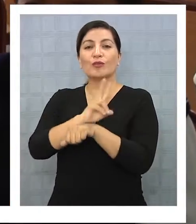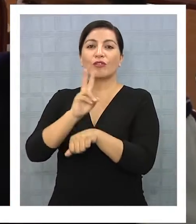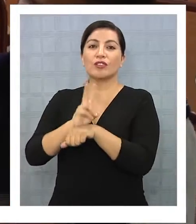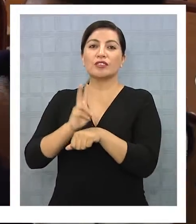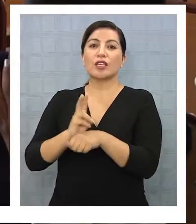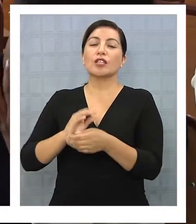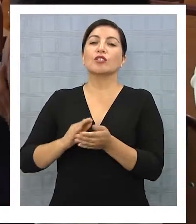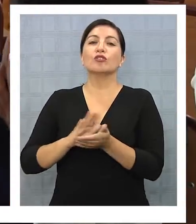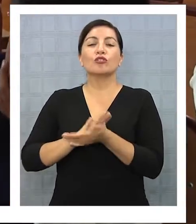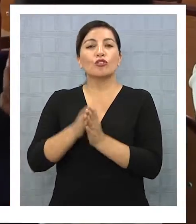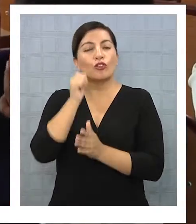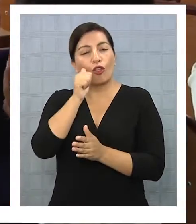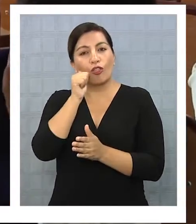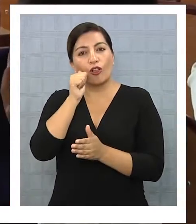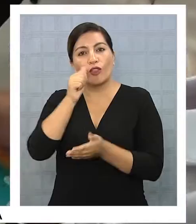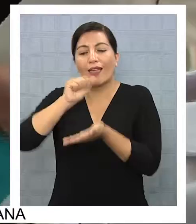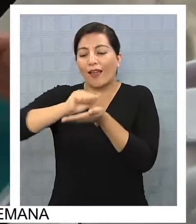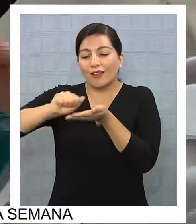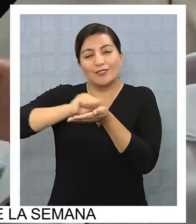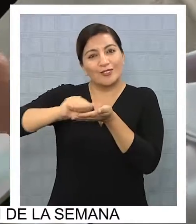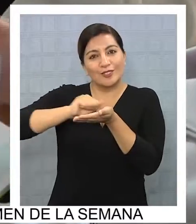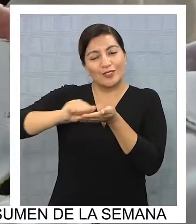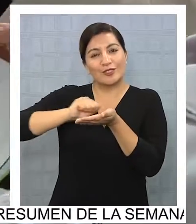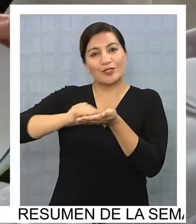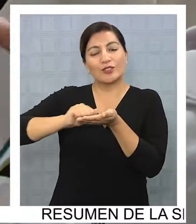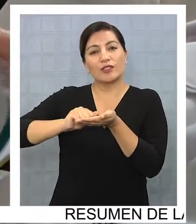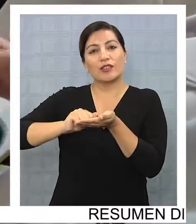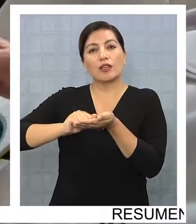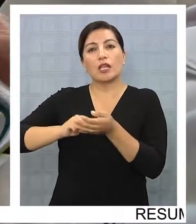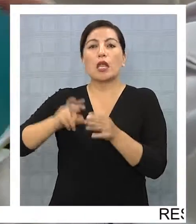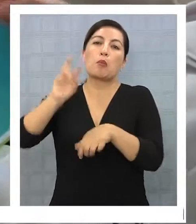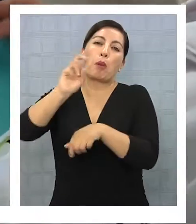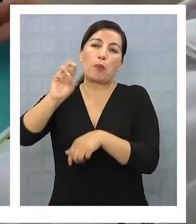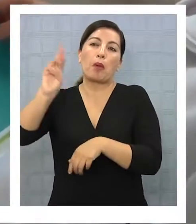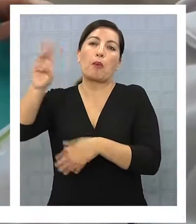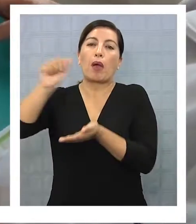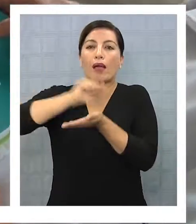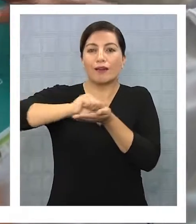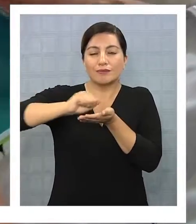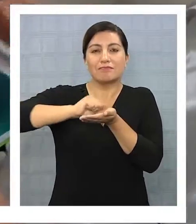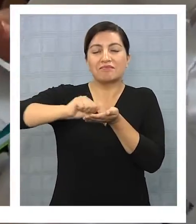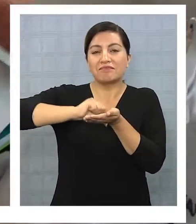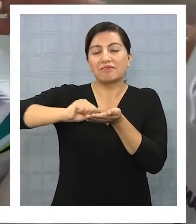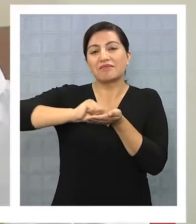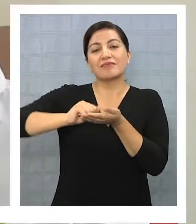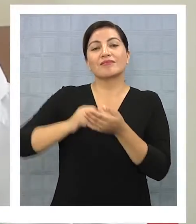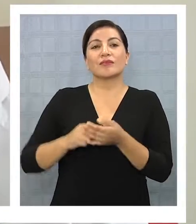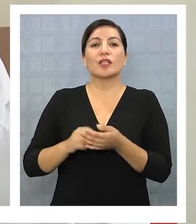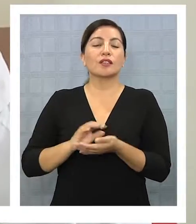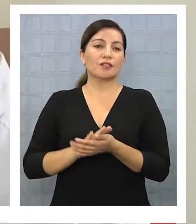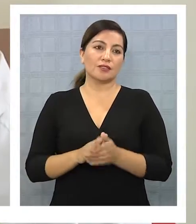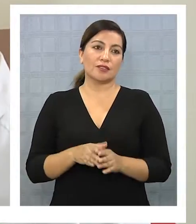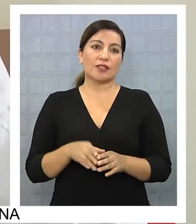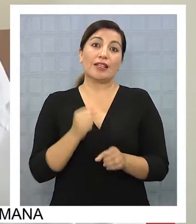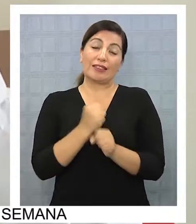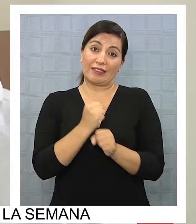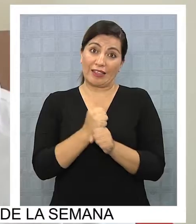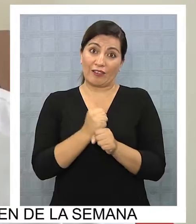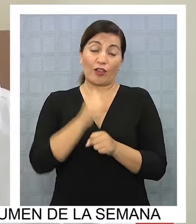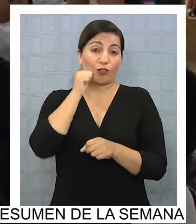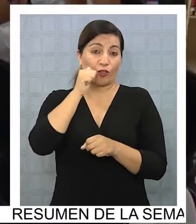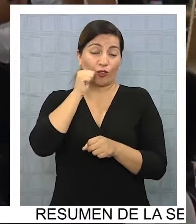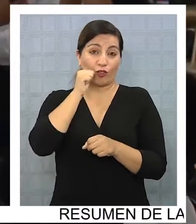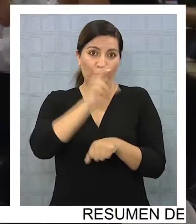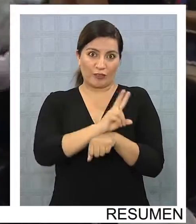tiene programación diaria, que les permite anotar los datos de los apoderados y llevar un montón de elementos que son propios de la labor docente